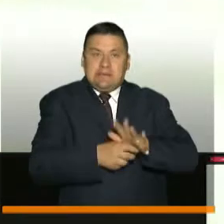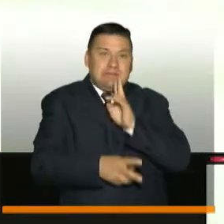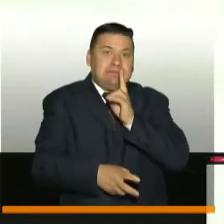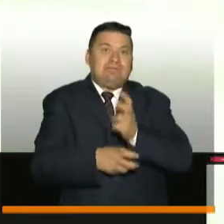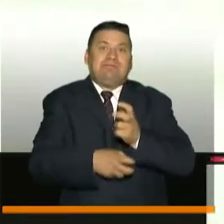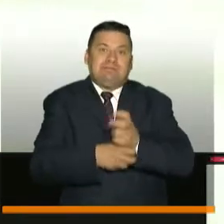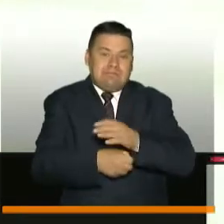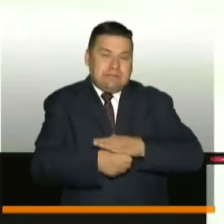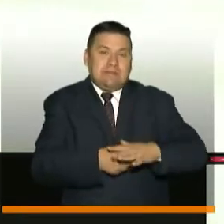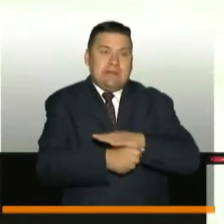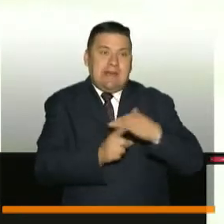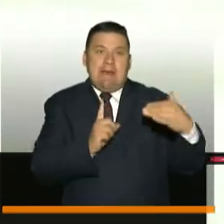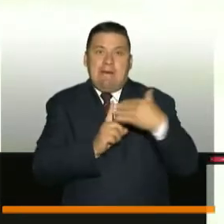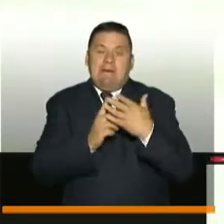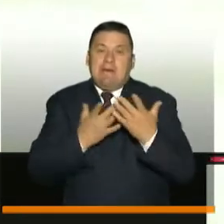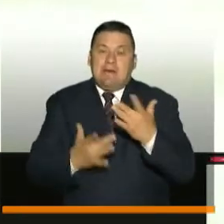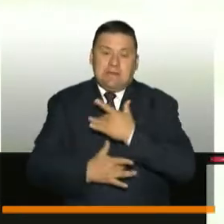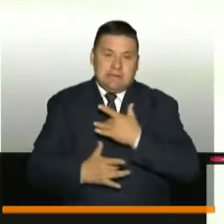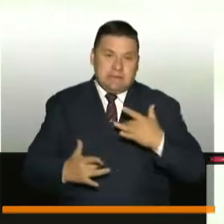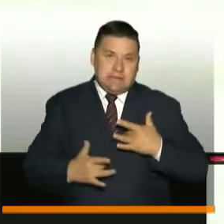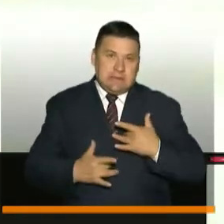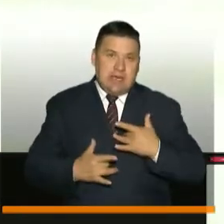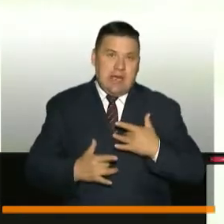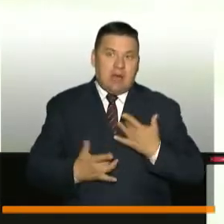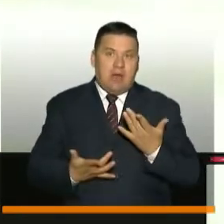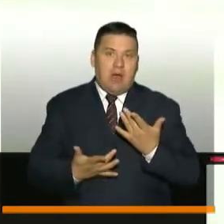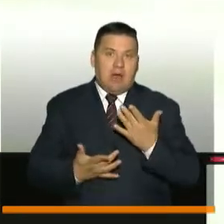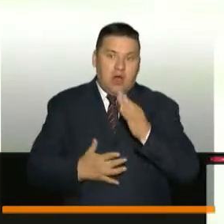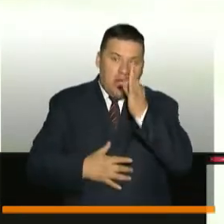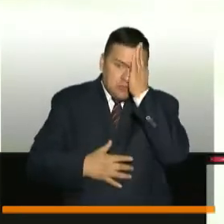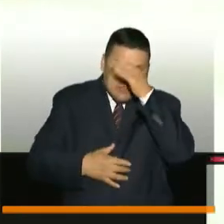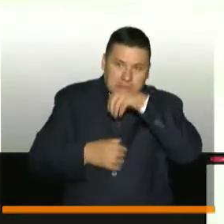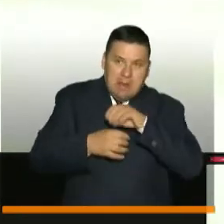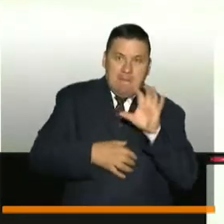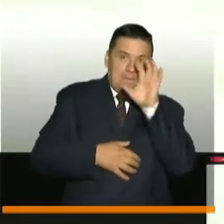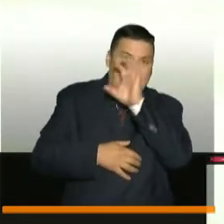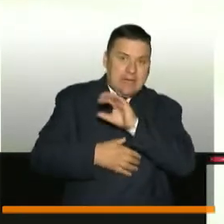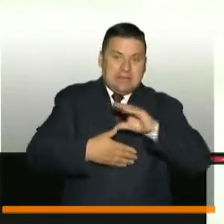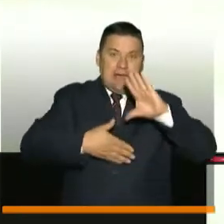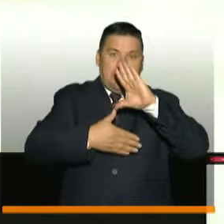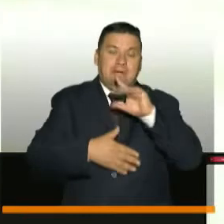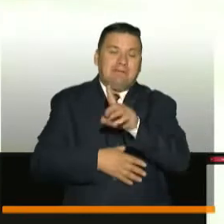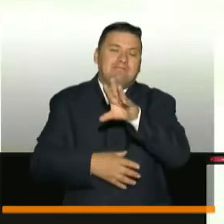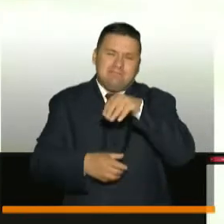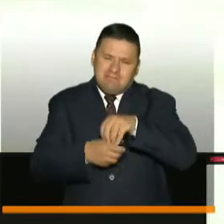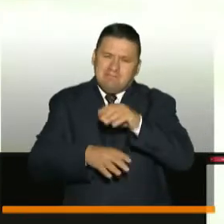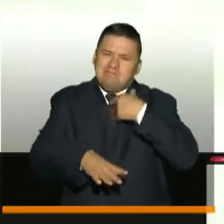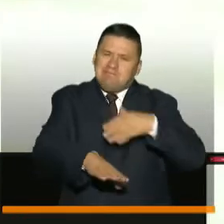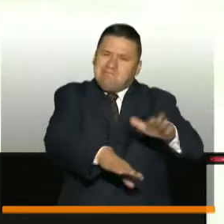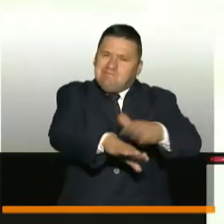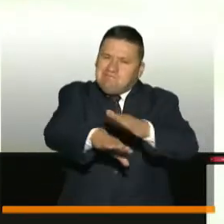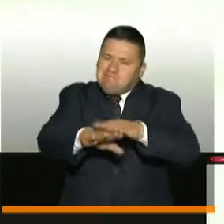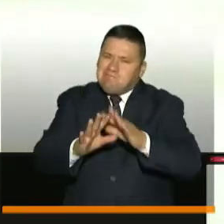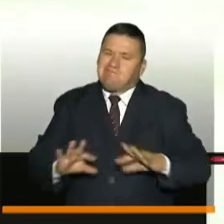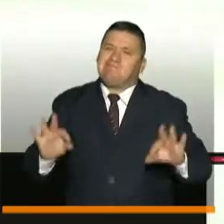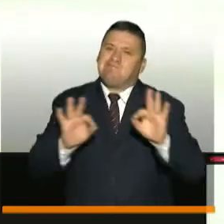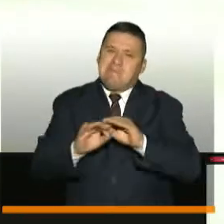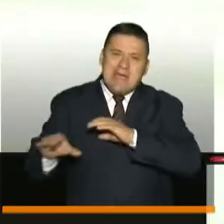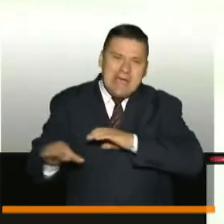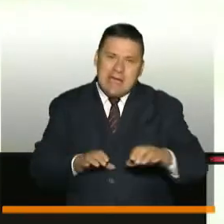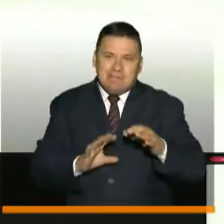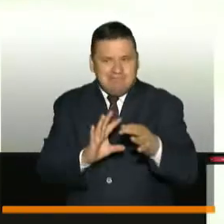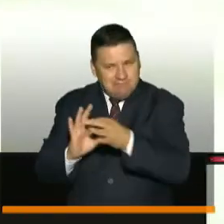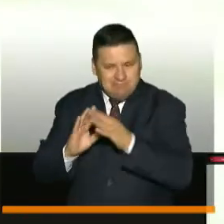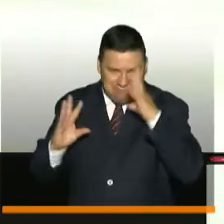complejas que afectan también la salud y la salubridad de las personas. Y dentro de eso, ese llamado a una acción